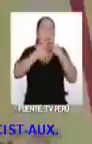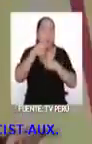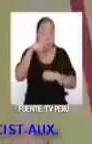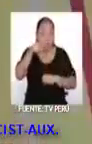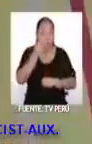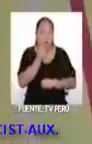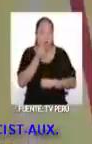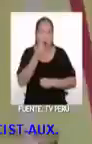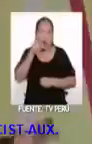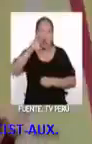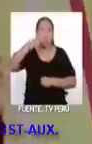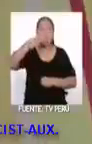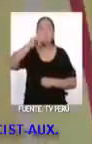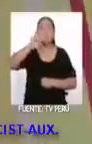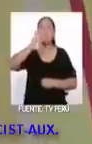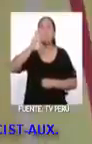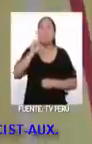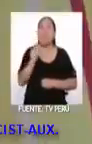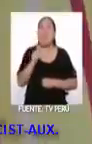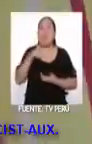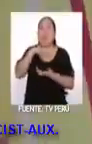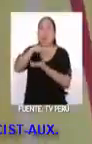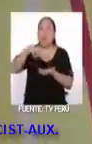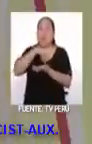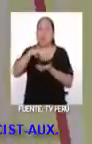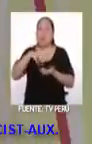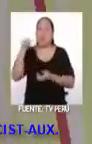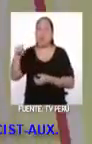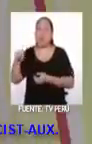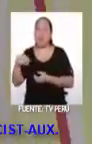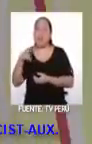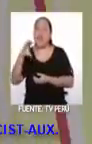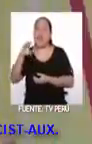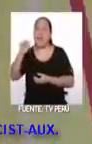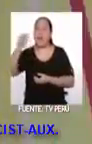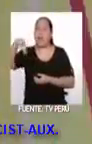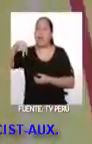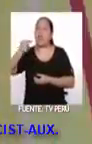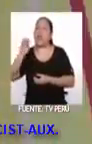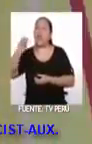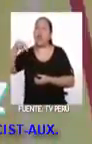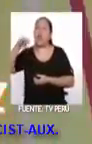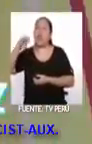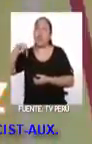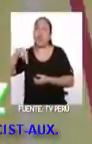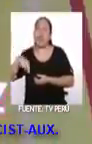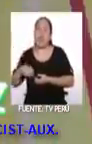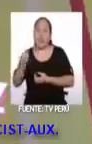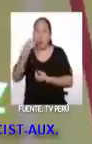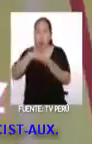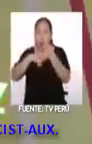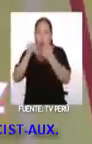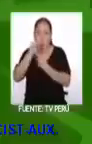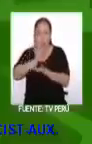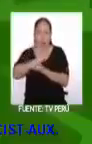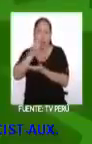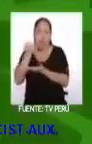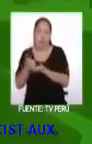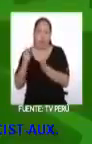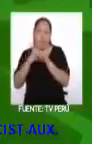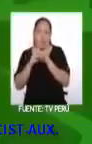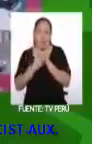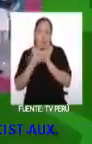comido? El origen del chifa viene de la combinación del cantonés chi y fan, que significa comer arroz.